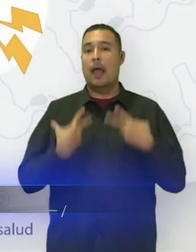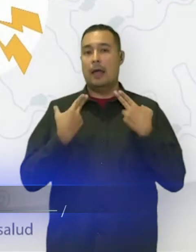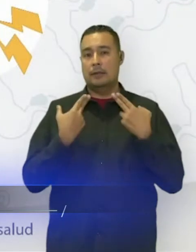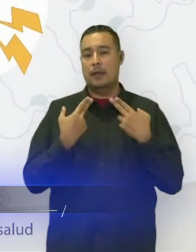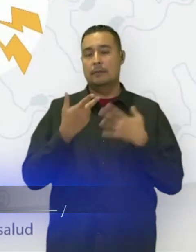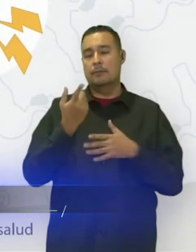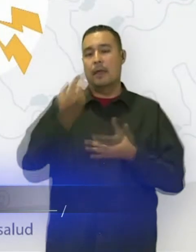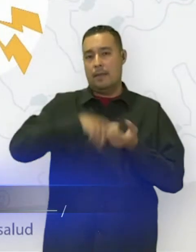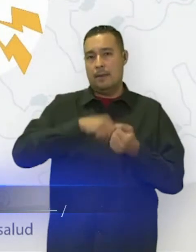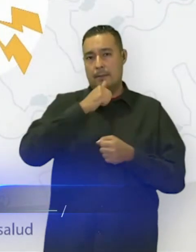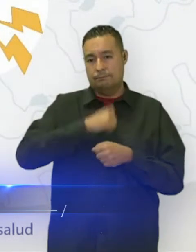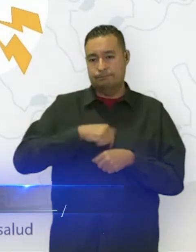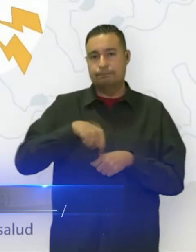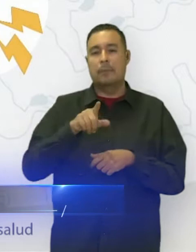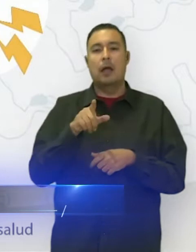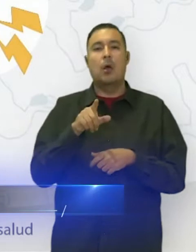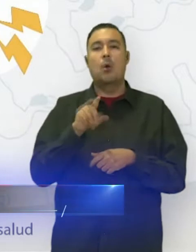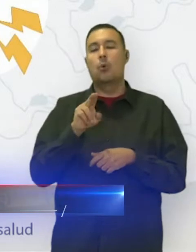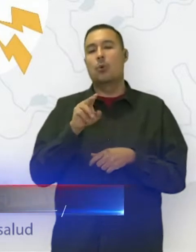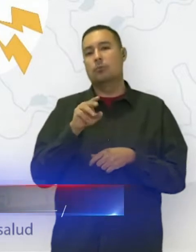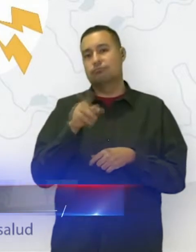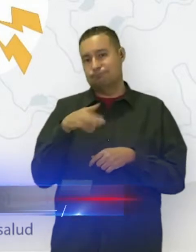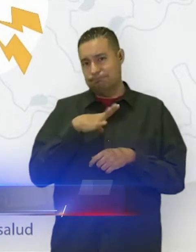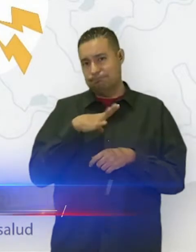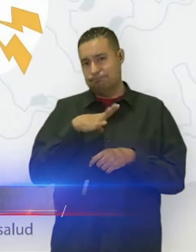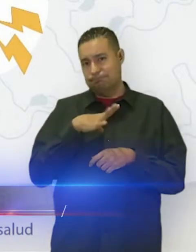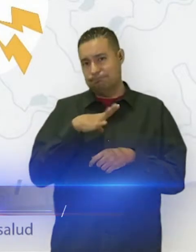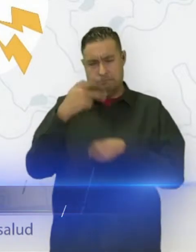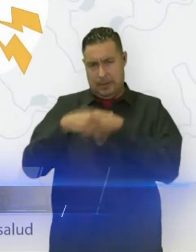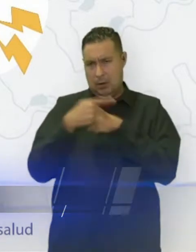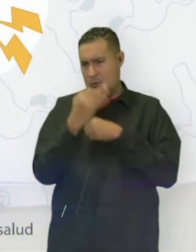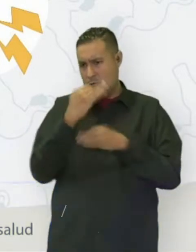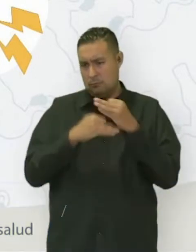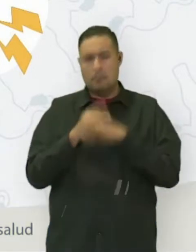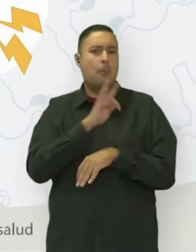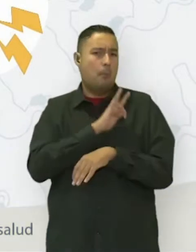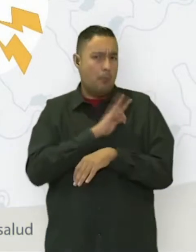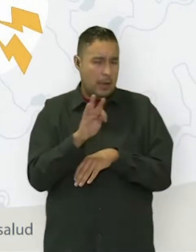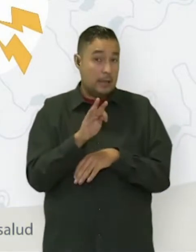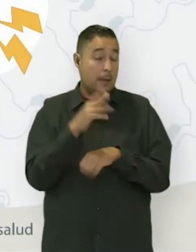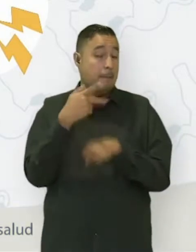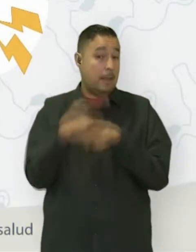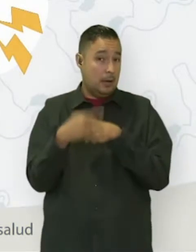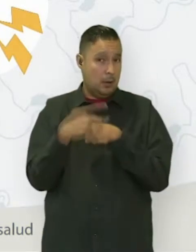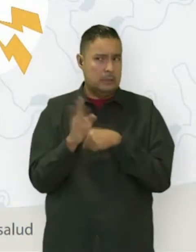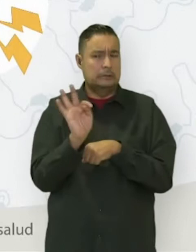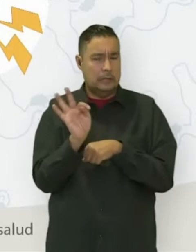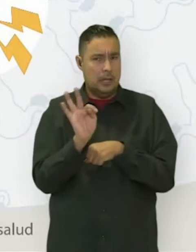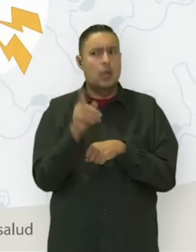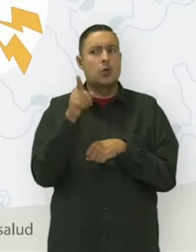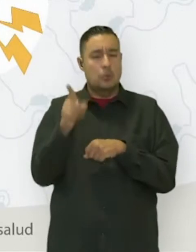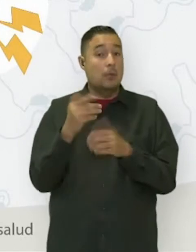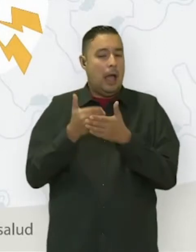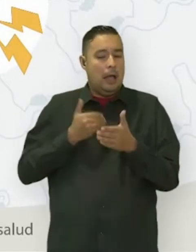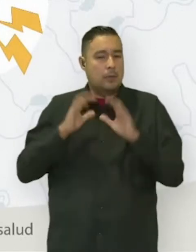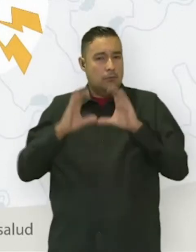cáncer de cuello uterino. Todas las mujeres tienen el riesgo de padecer cáncer de cuello uterino. Está en ti que